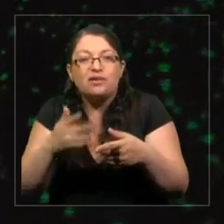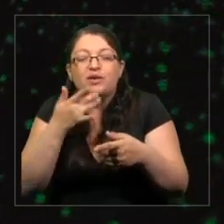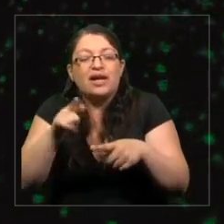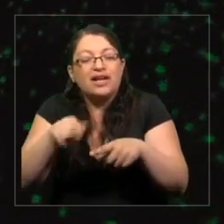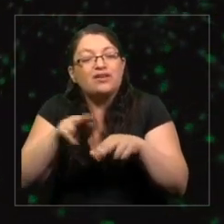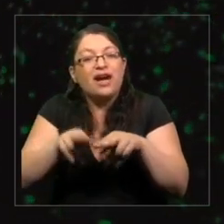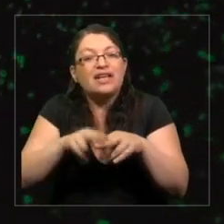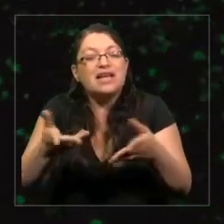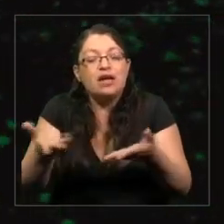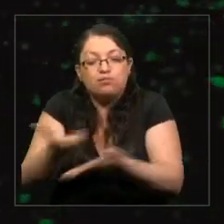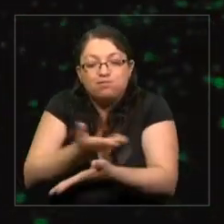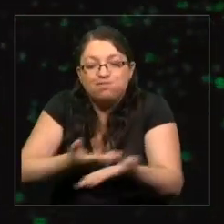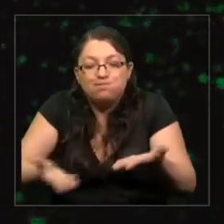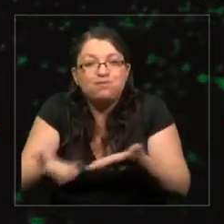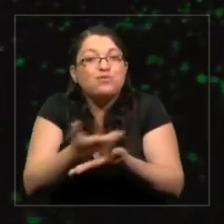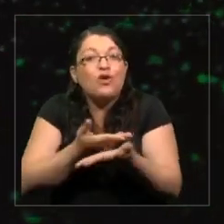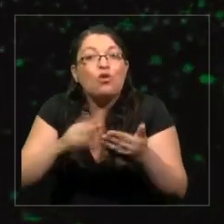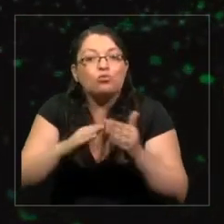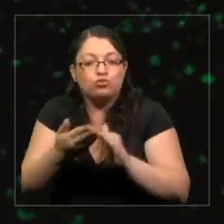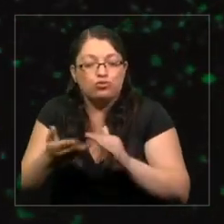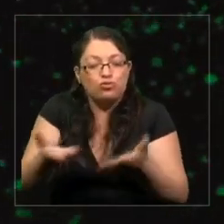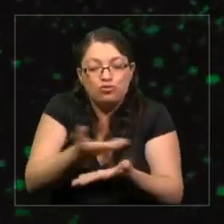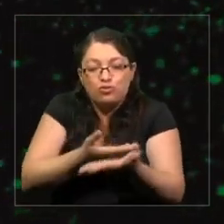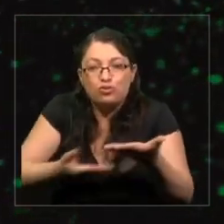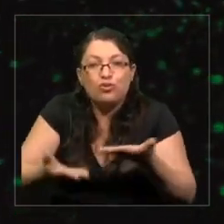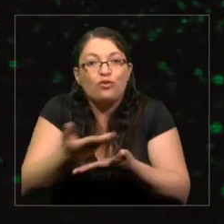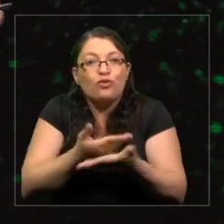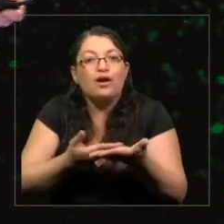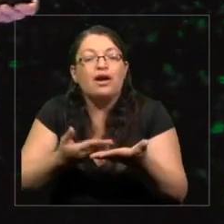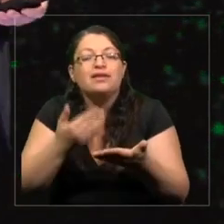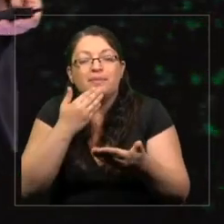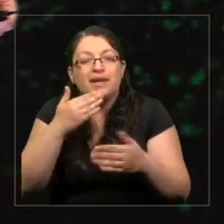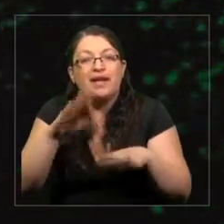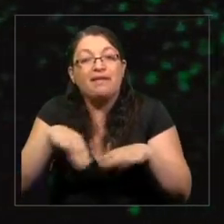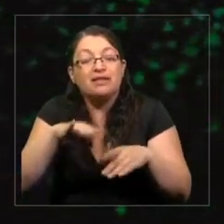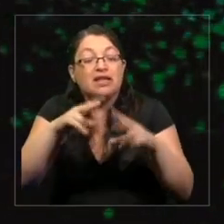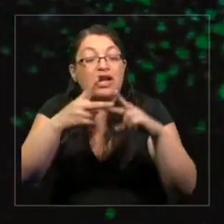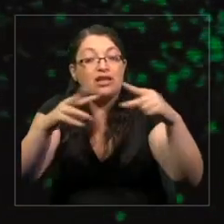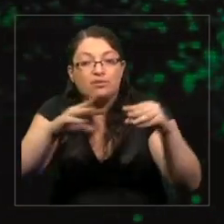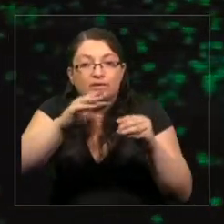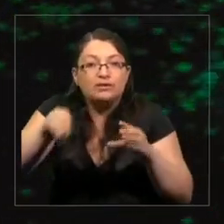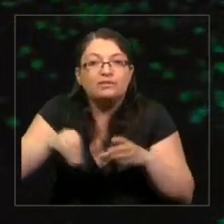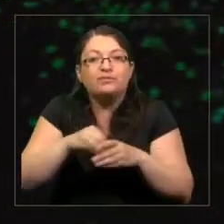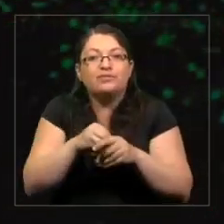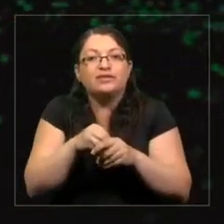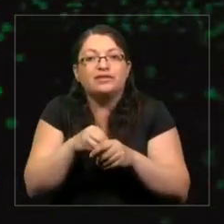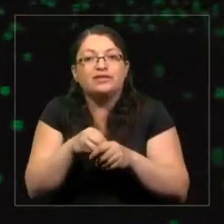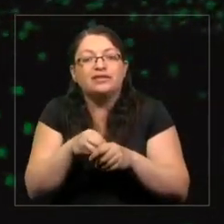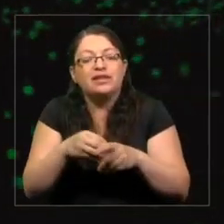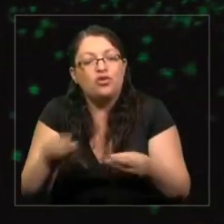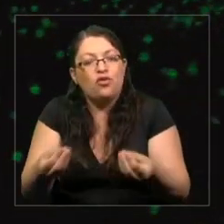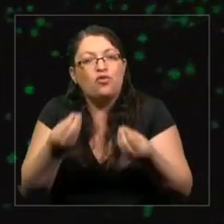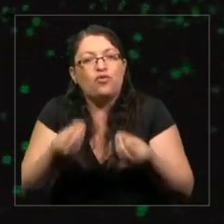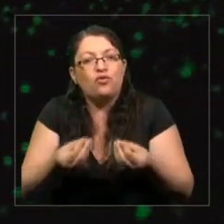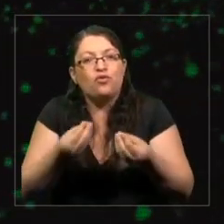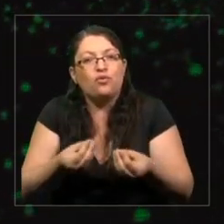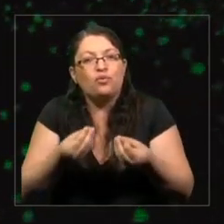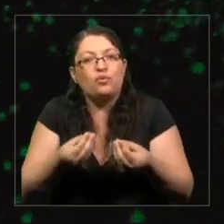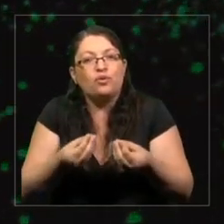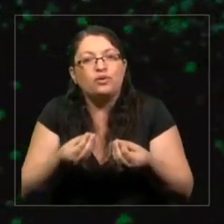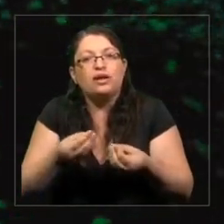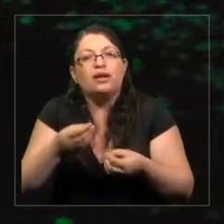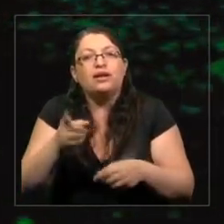Algunas veces integran los genoma y son muy buenos en la simbiología. Y